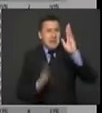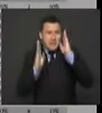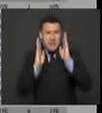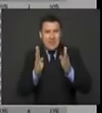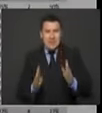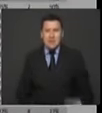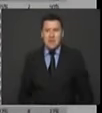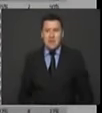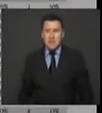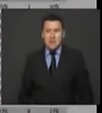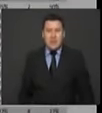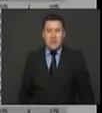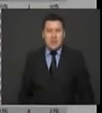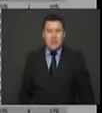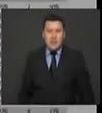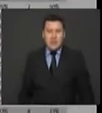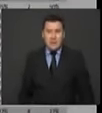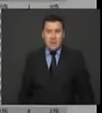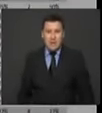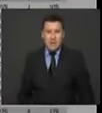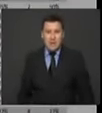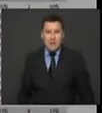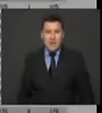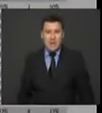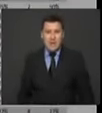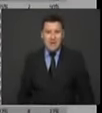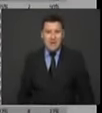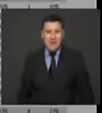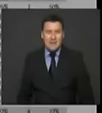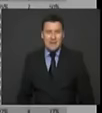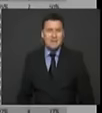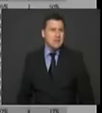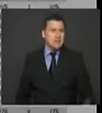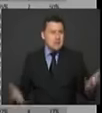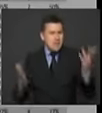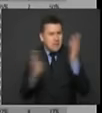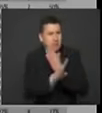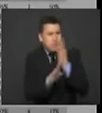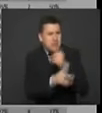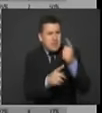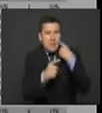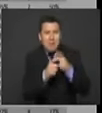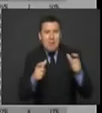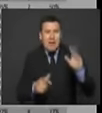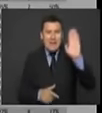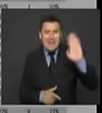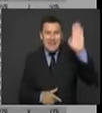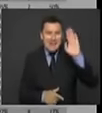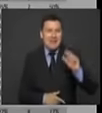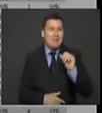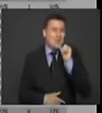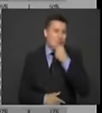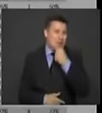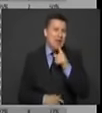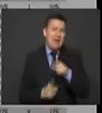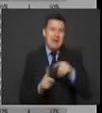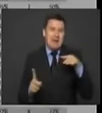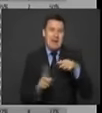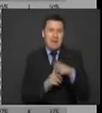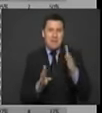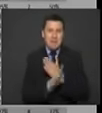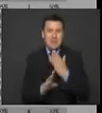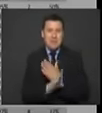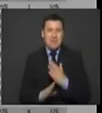en donde el más del 50% de sus municipios, más del 50% de su población ha estado duramente afectada por el